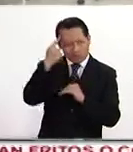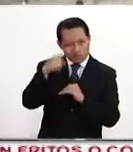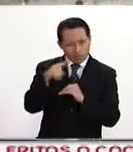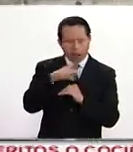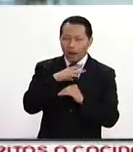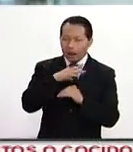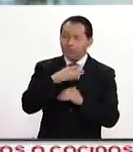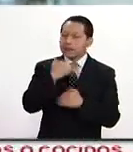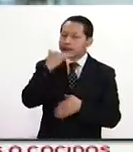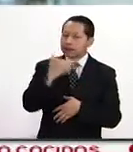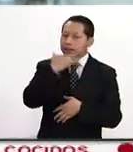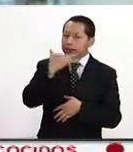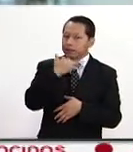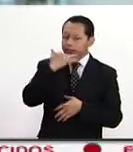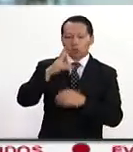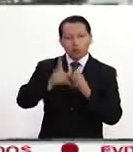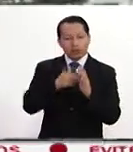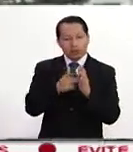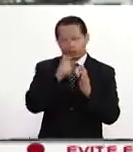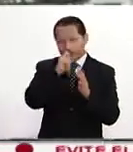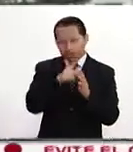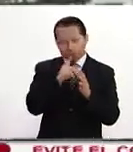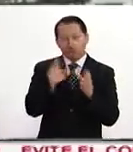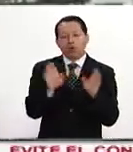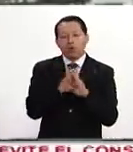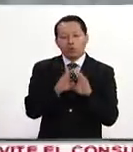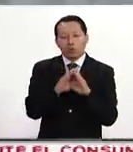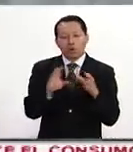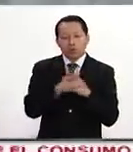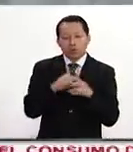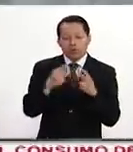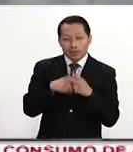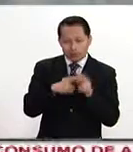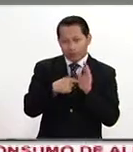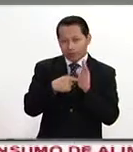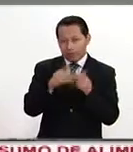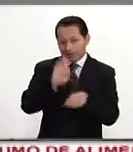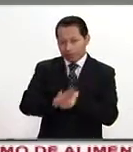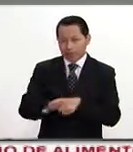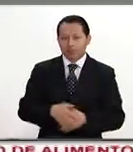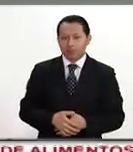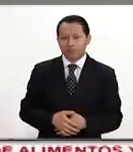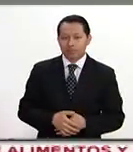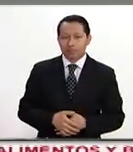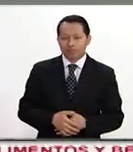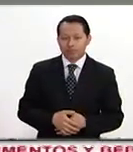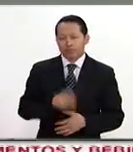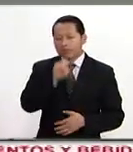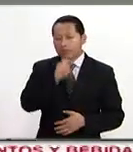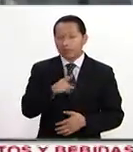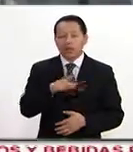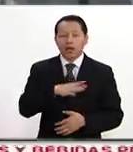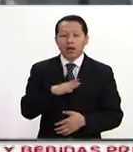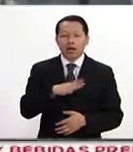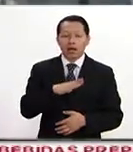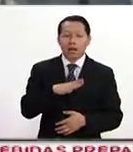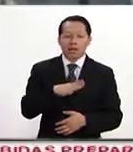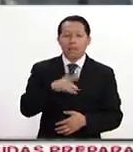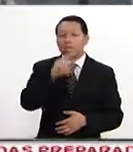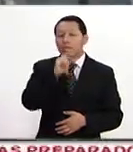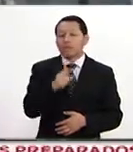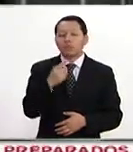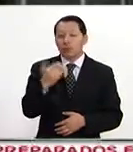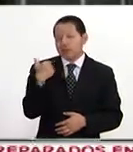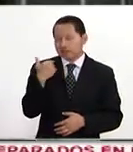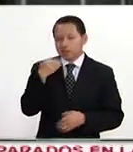escándalo de corrupción que de nuevo parece que se empieza a desvelar aquí en Brasil. Claro. Pues ahí está la recién